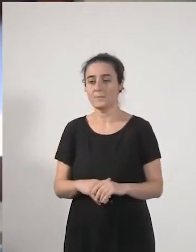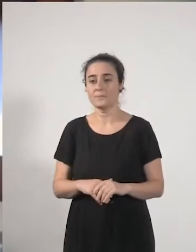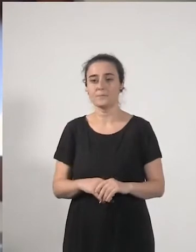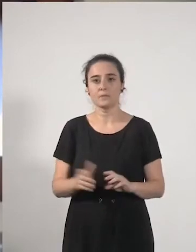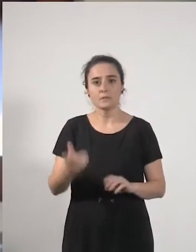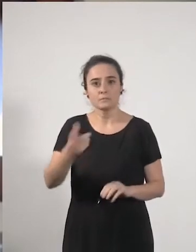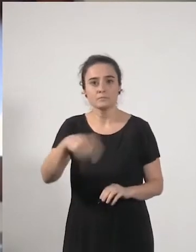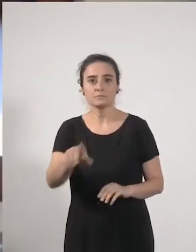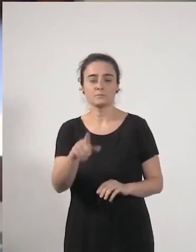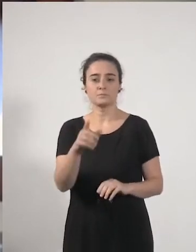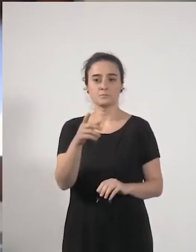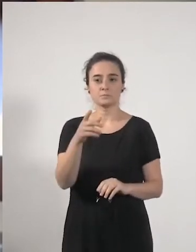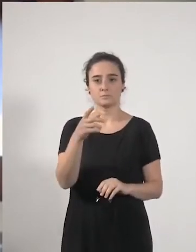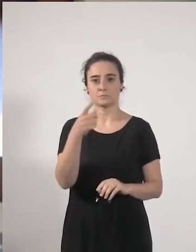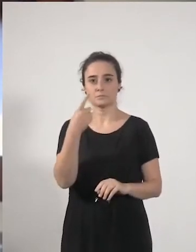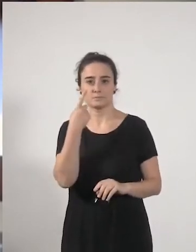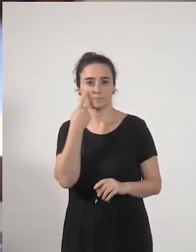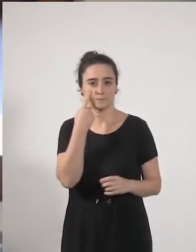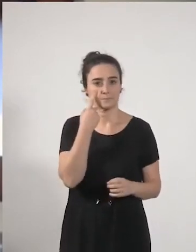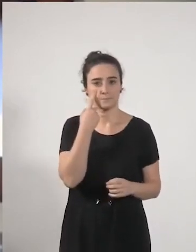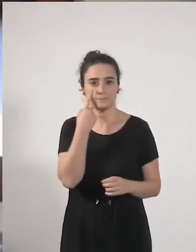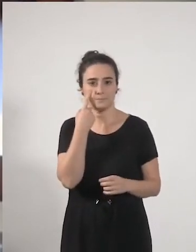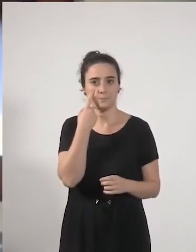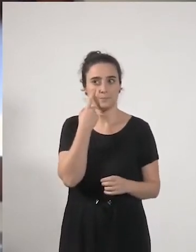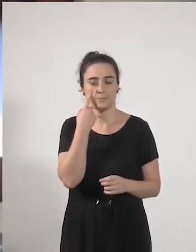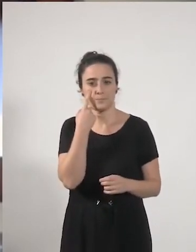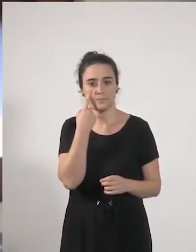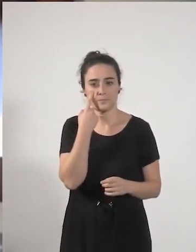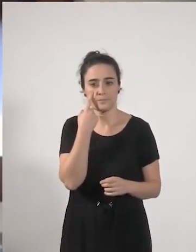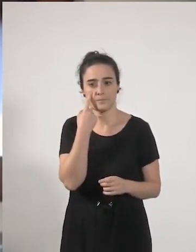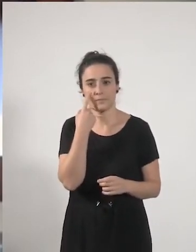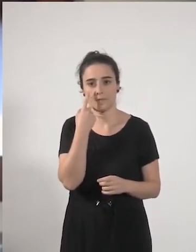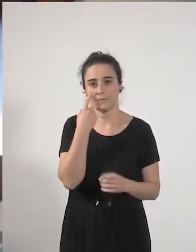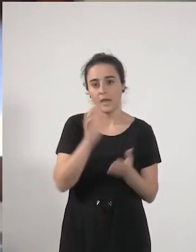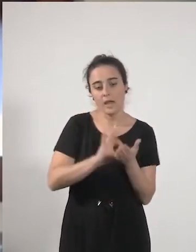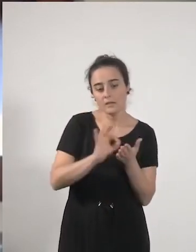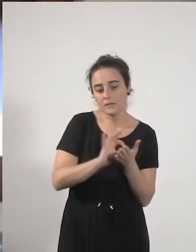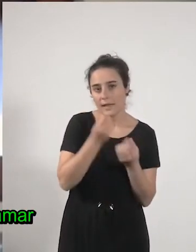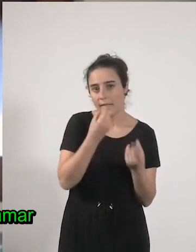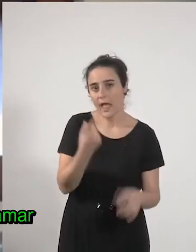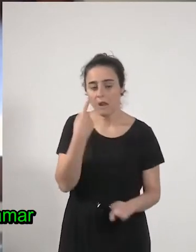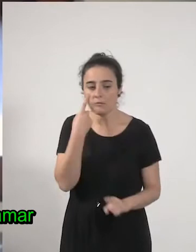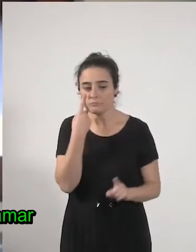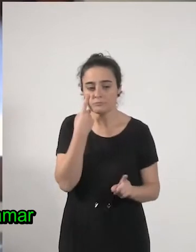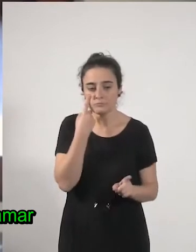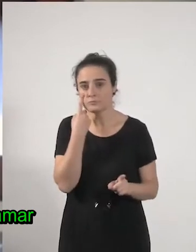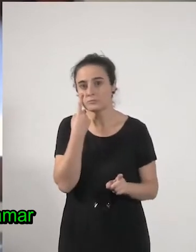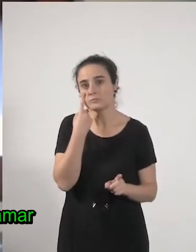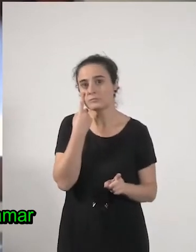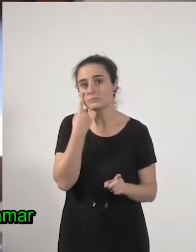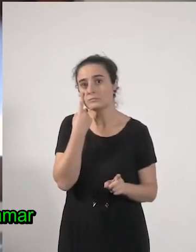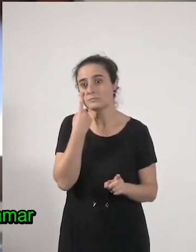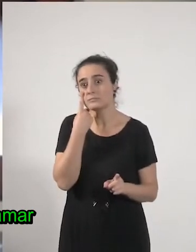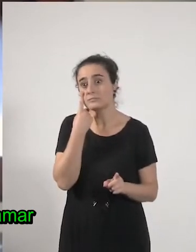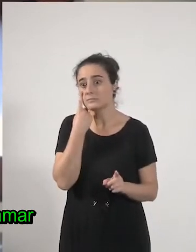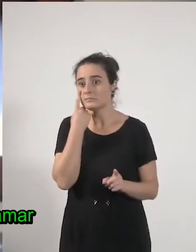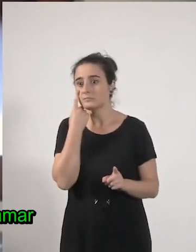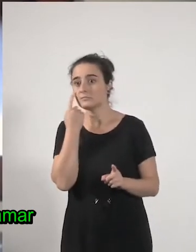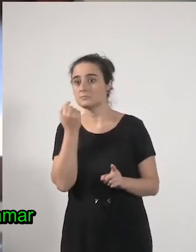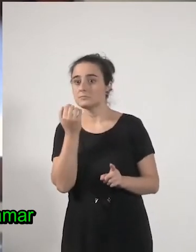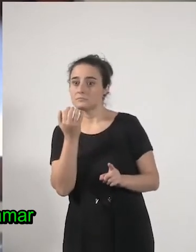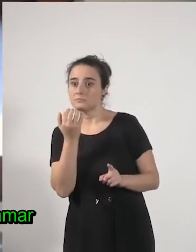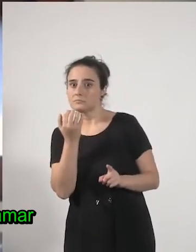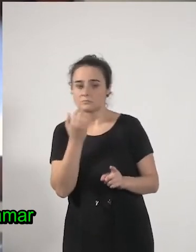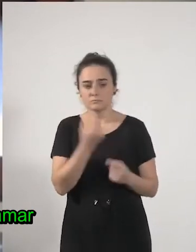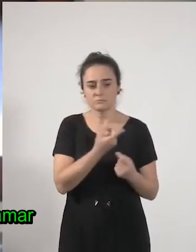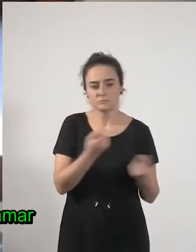vigilando todo el rato cómo van los servicios y reclamando lo que lo que tienen